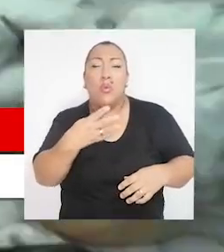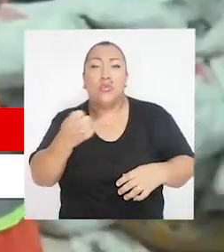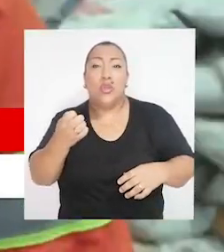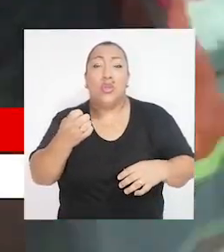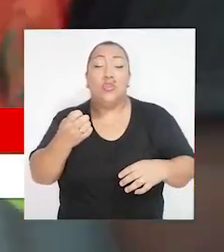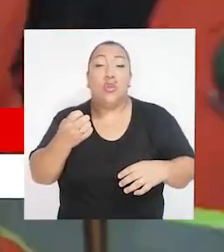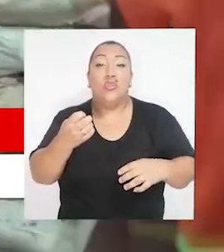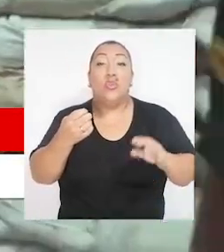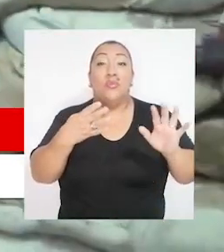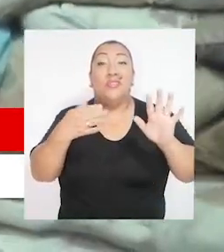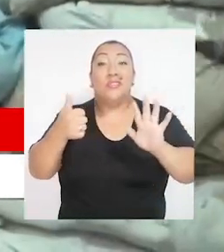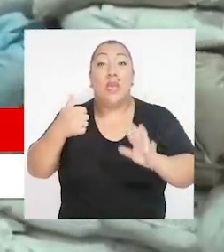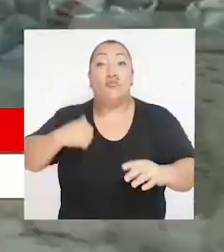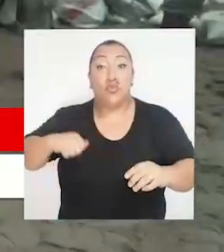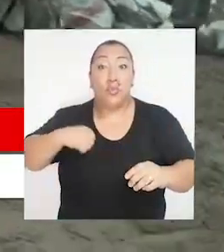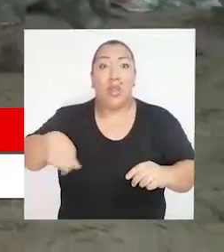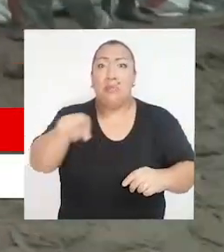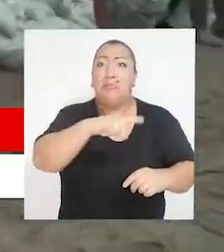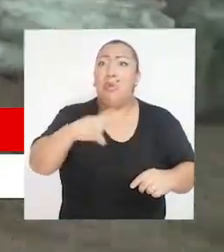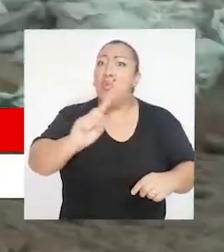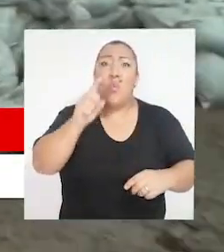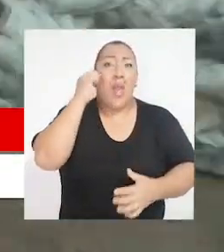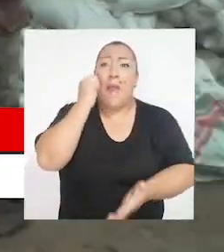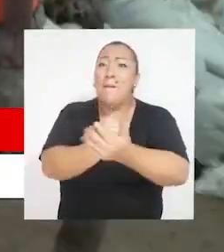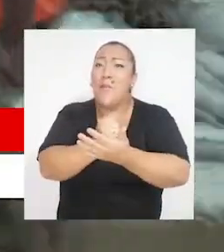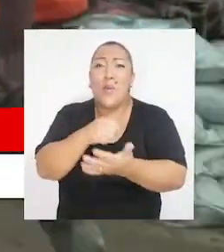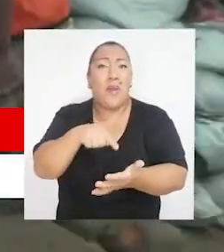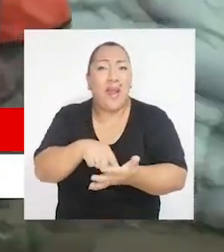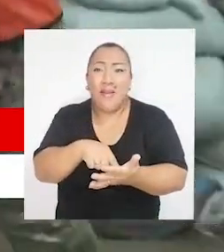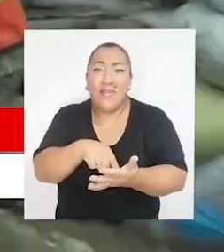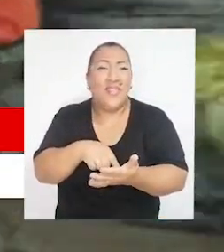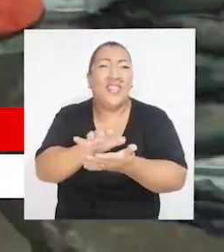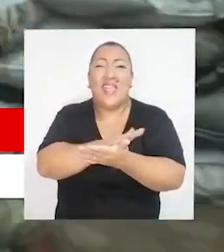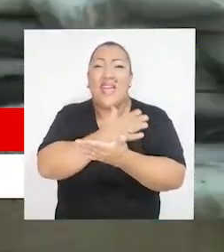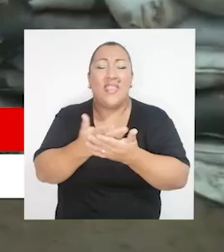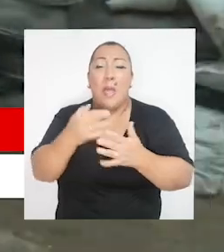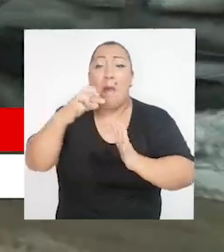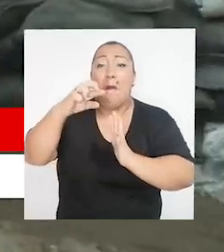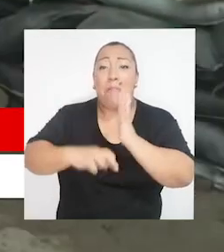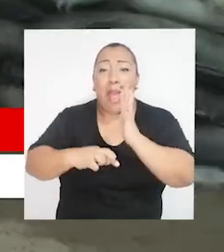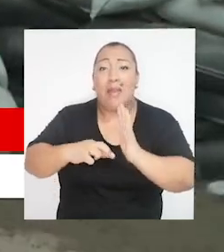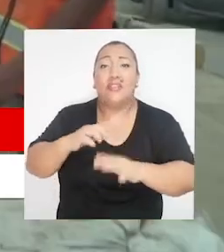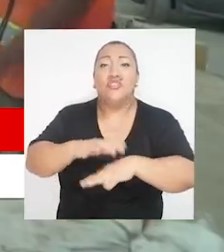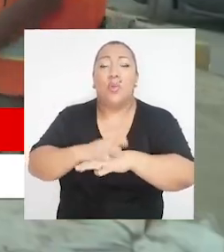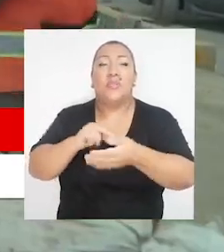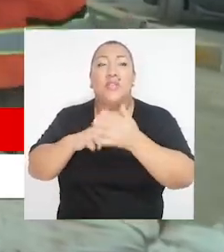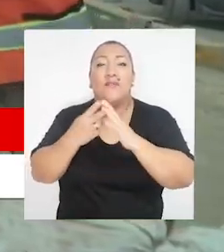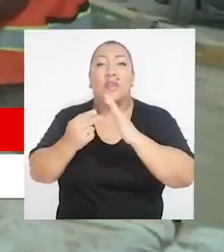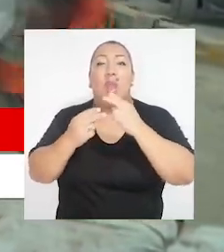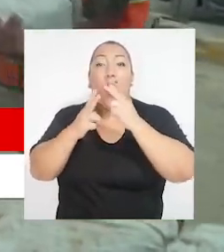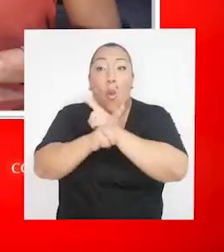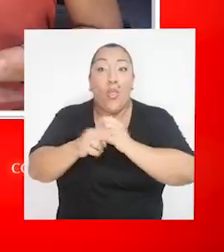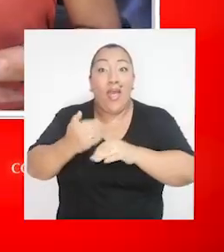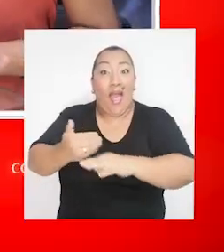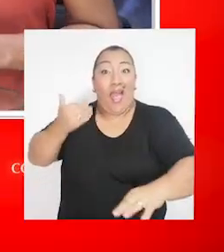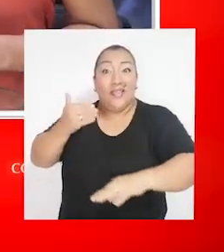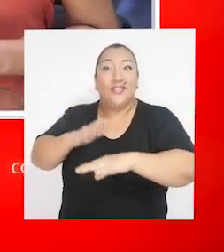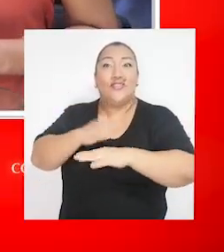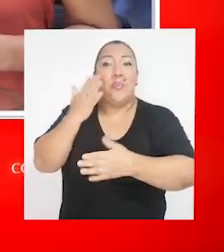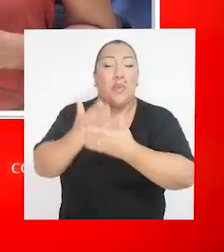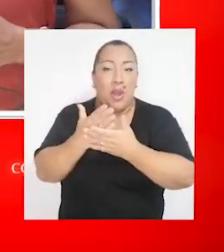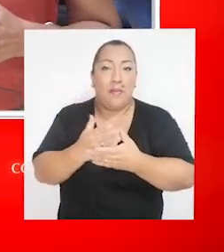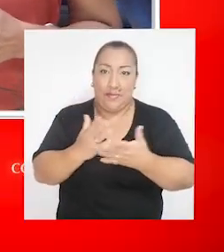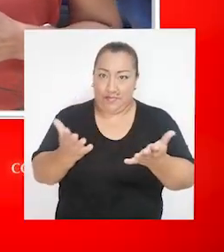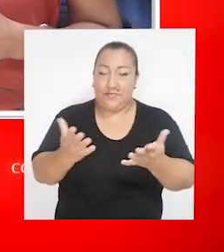municipalidades entre provinciales y distritales no habrían aprobado este plan de prevención de riesgos y desastres. ¿Cuáles son las